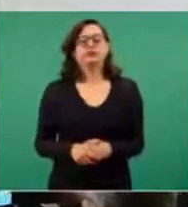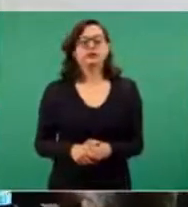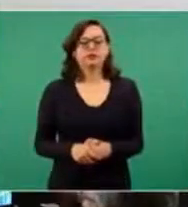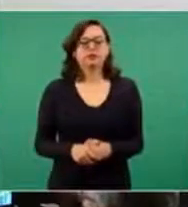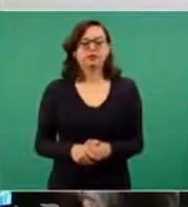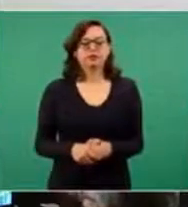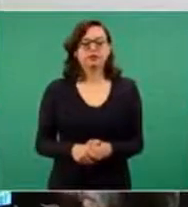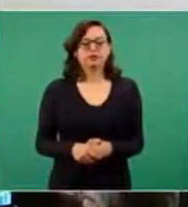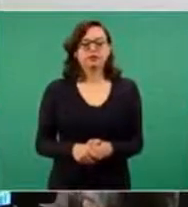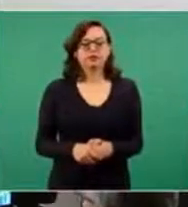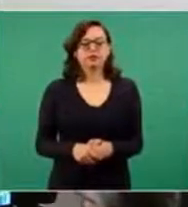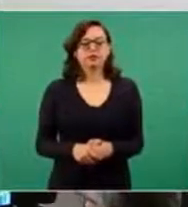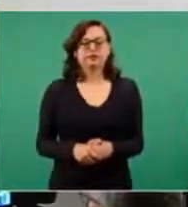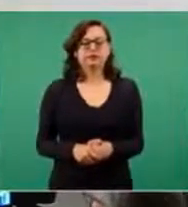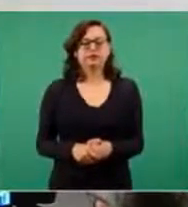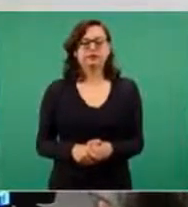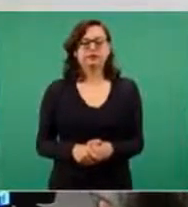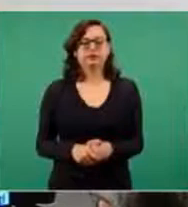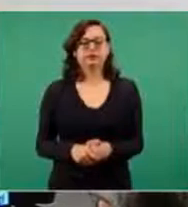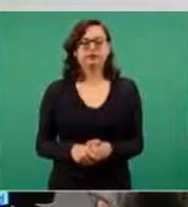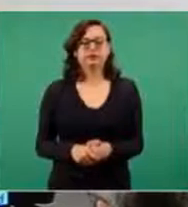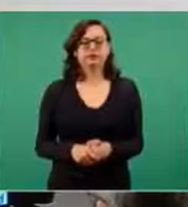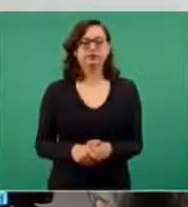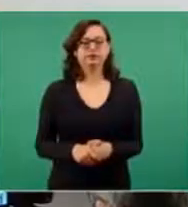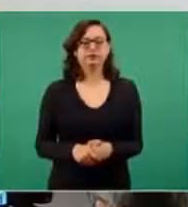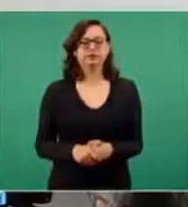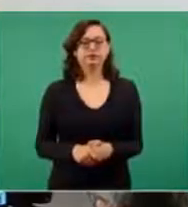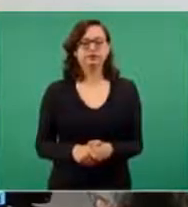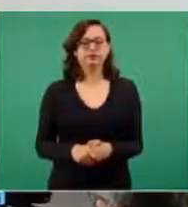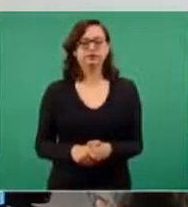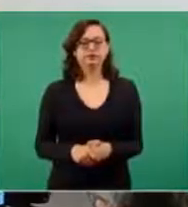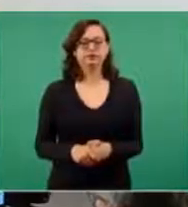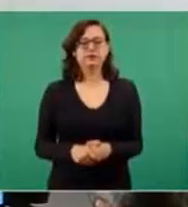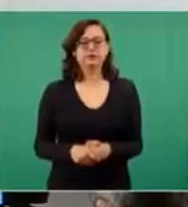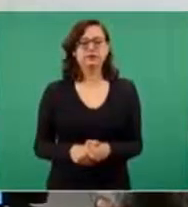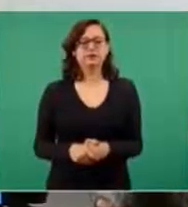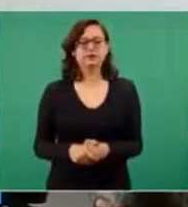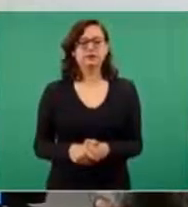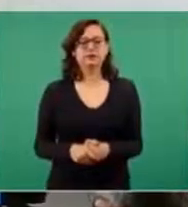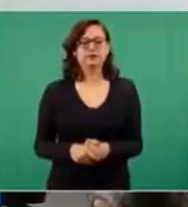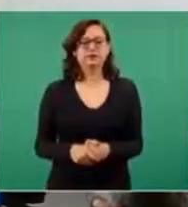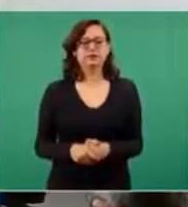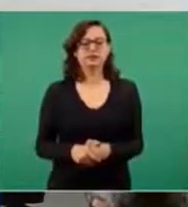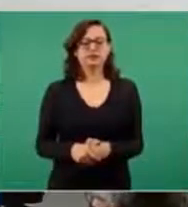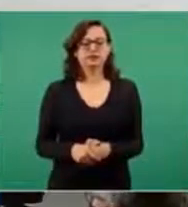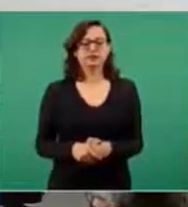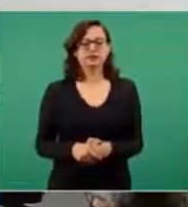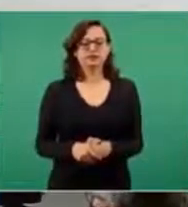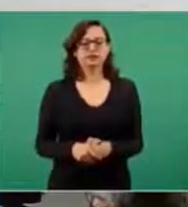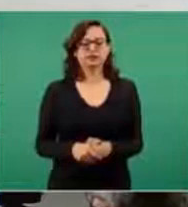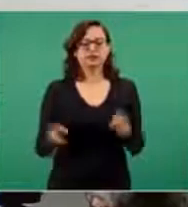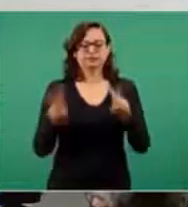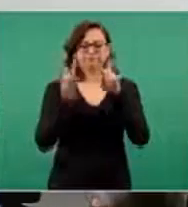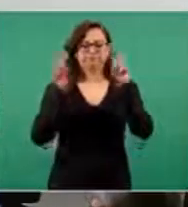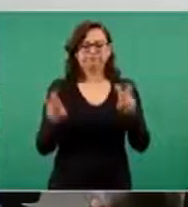o lo dejamos sin la cámara o nos